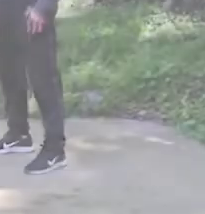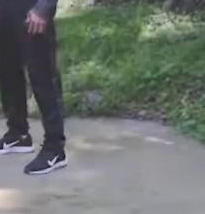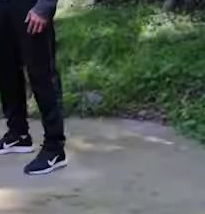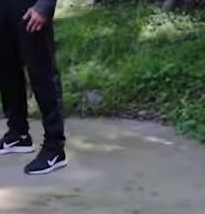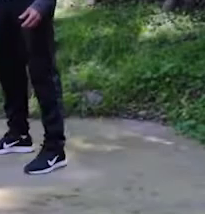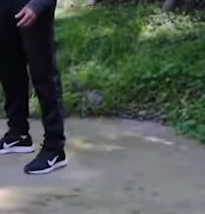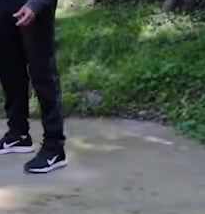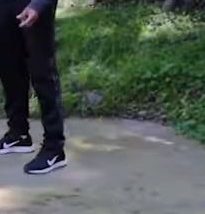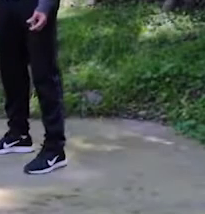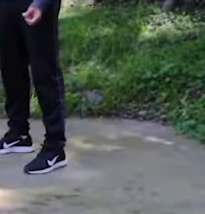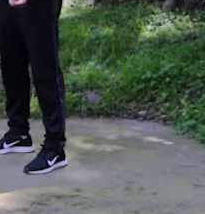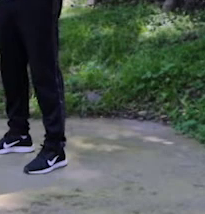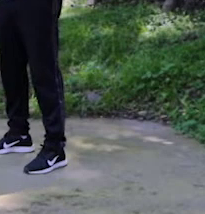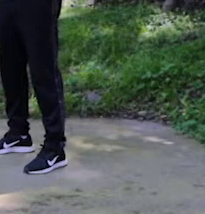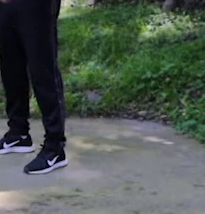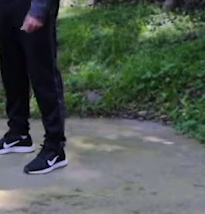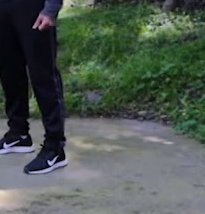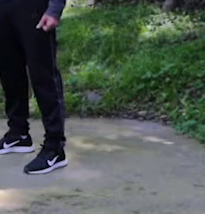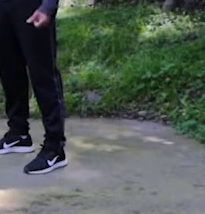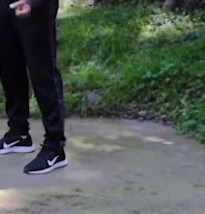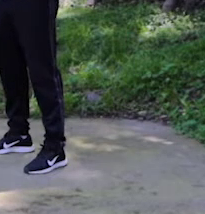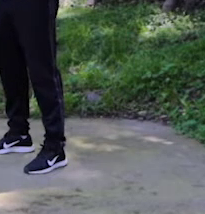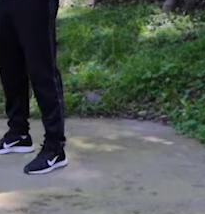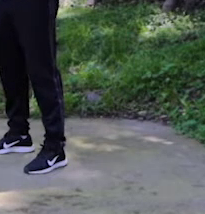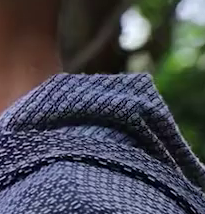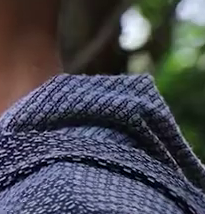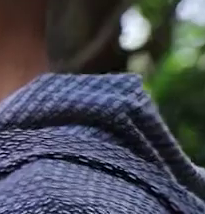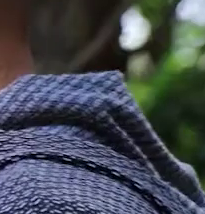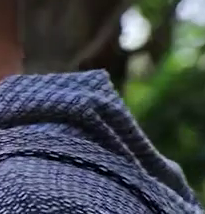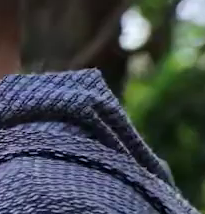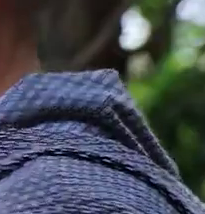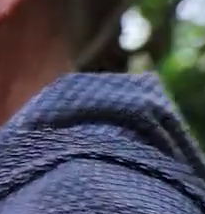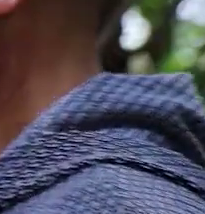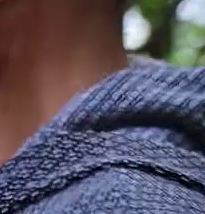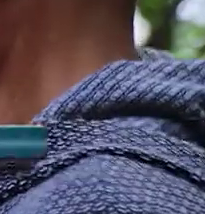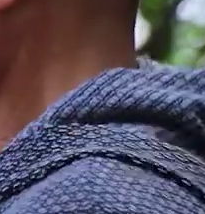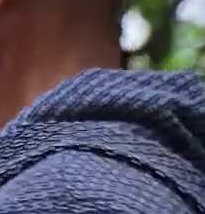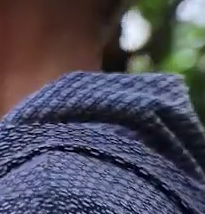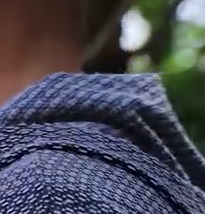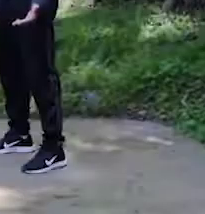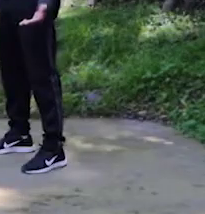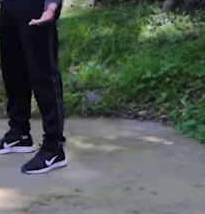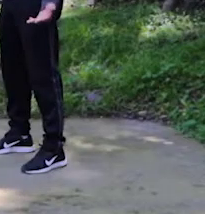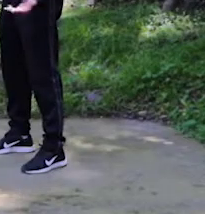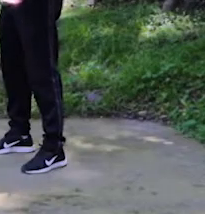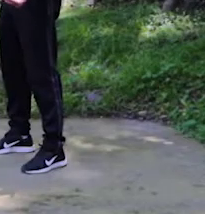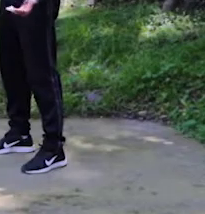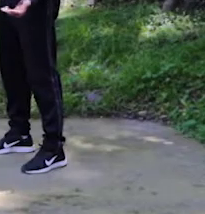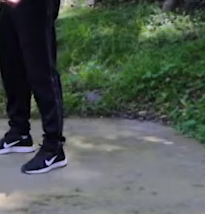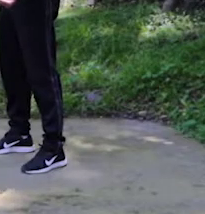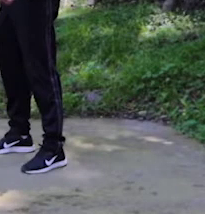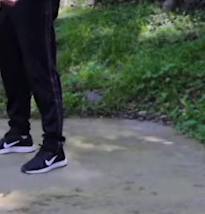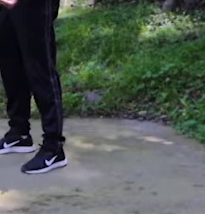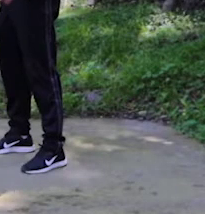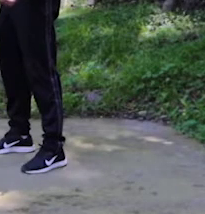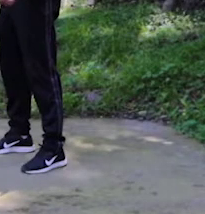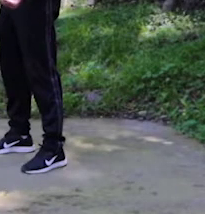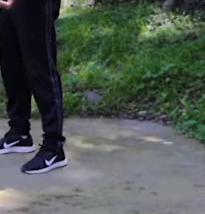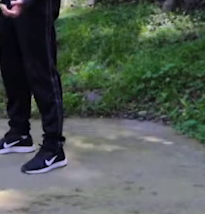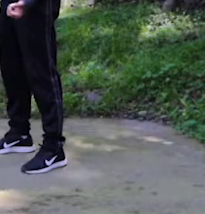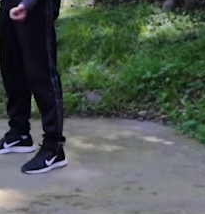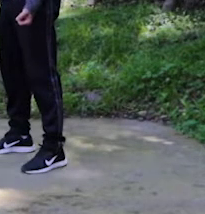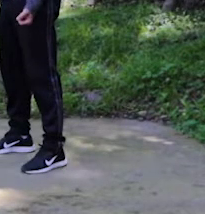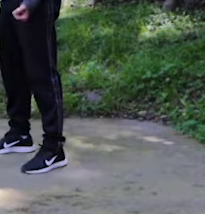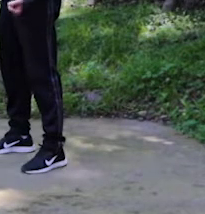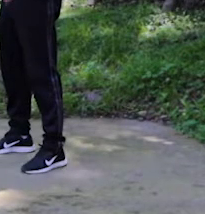Ahora vamos a trabajar el brazo de bíceps. Nos vamos a parar derechos, vamos a pegar los codos a